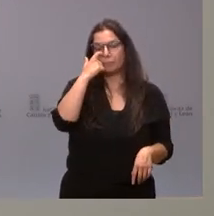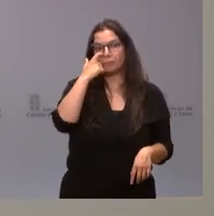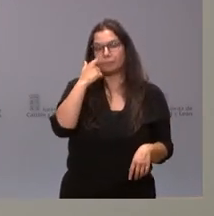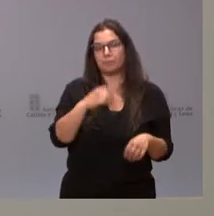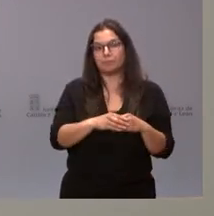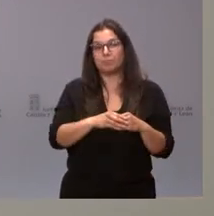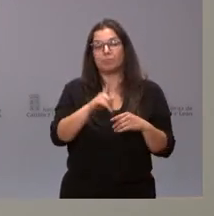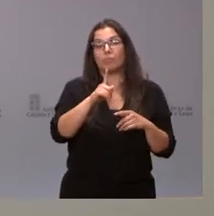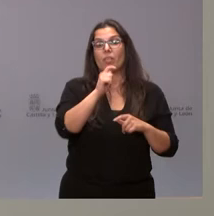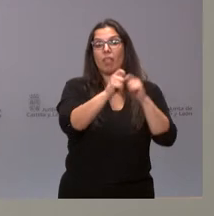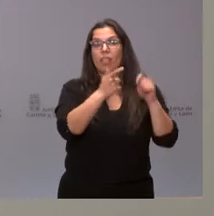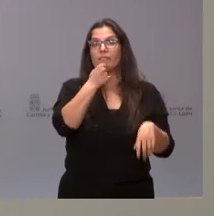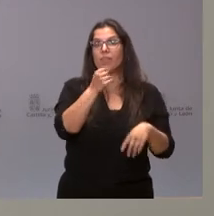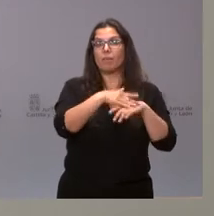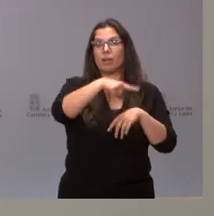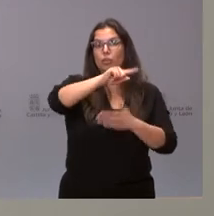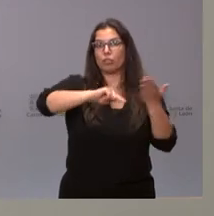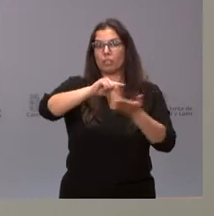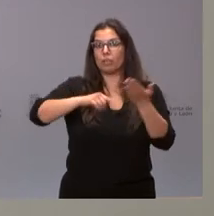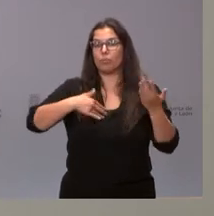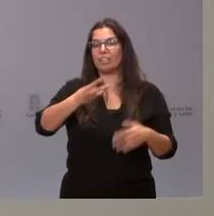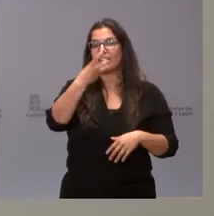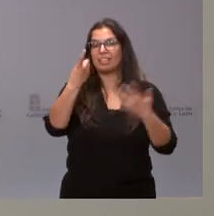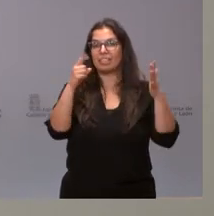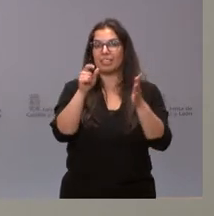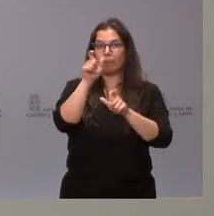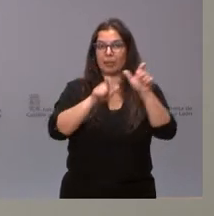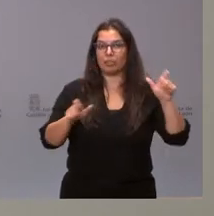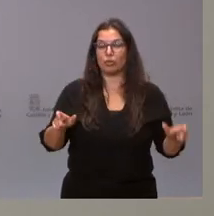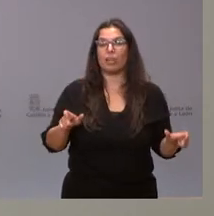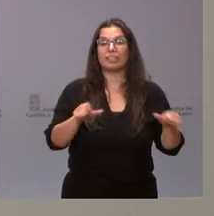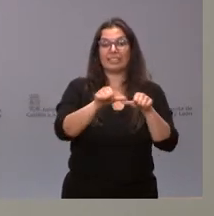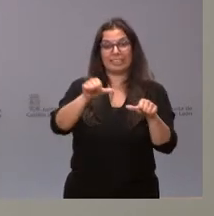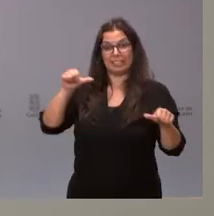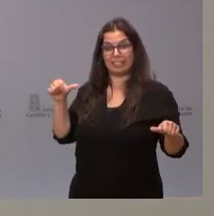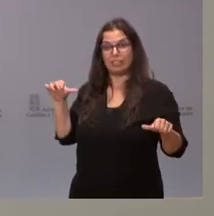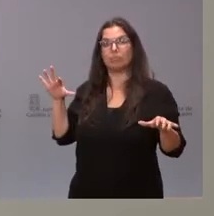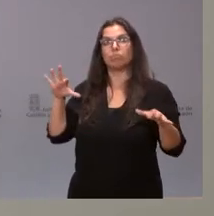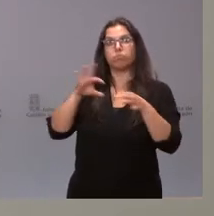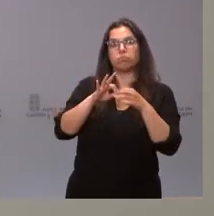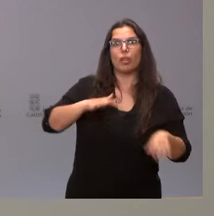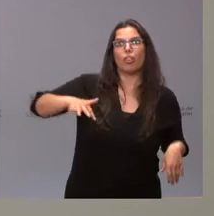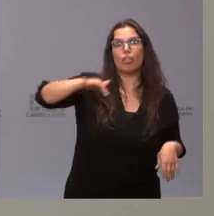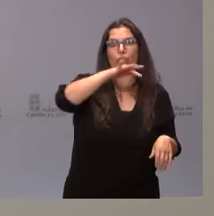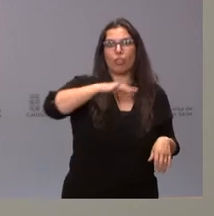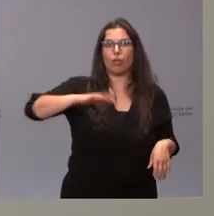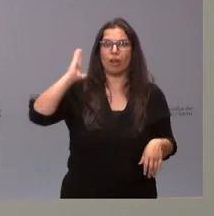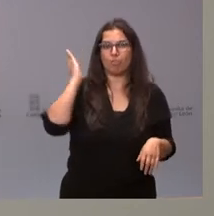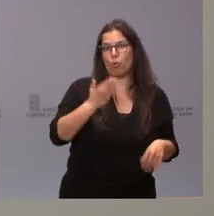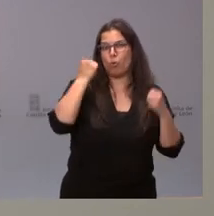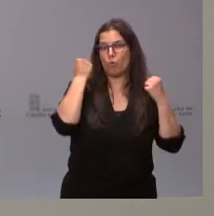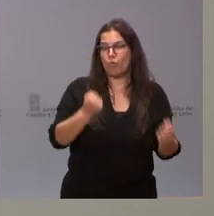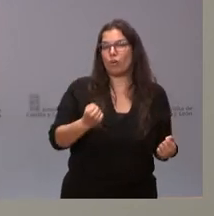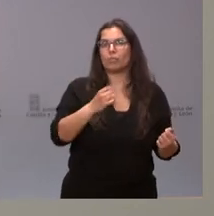que nos va a permitir contratar del orden de 360 personas vinculadas a una zona, a un territorio que ha sufrido especialmente